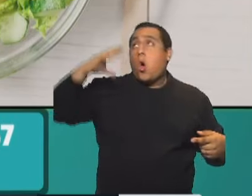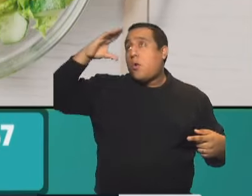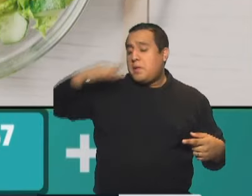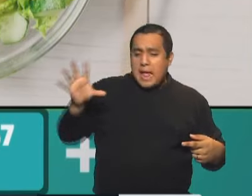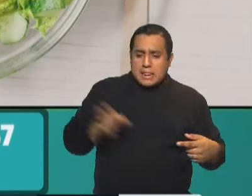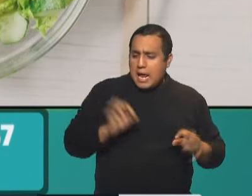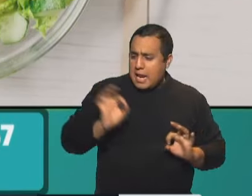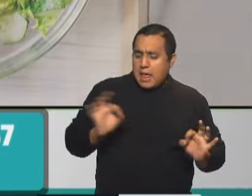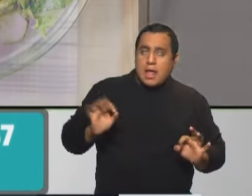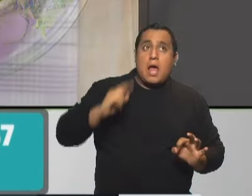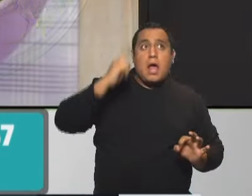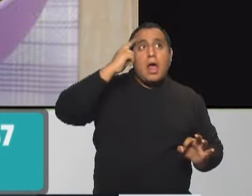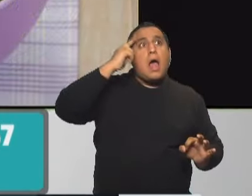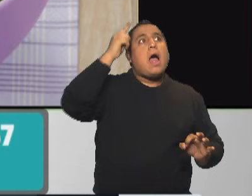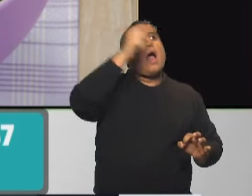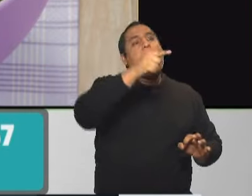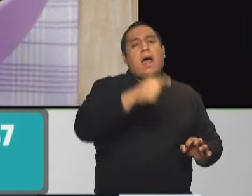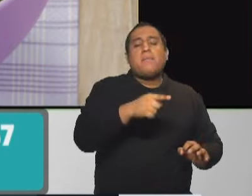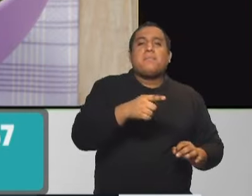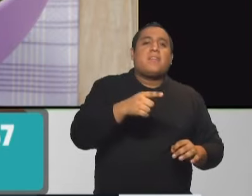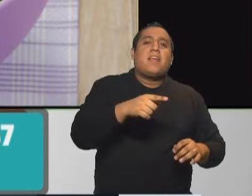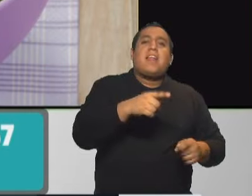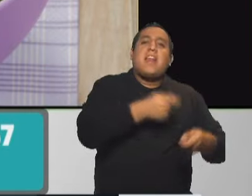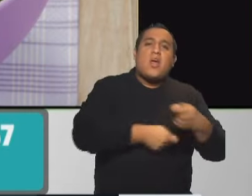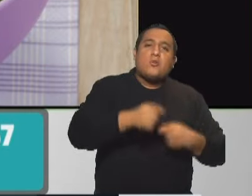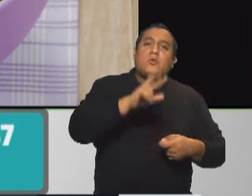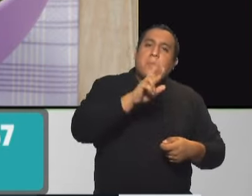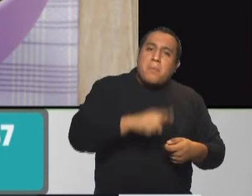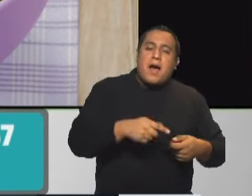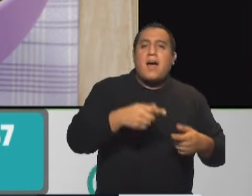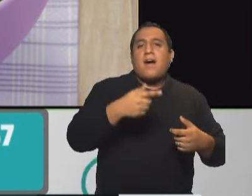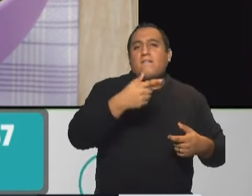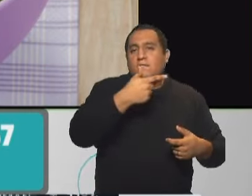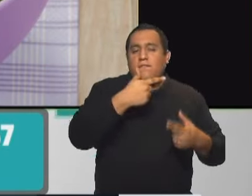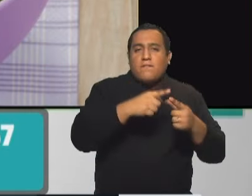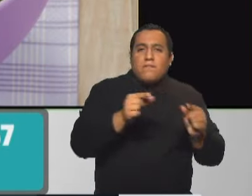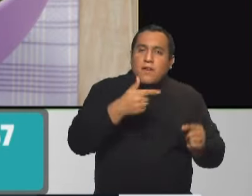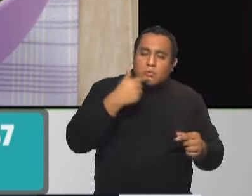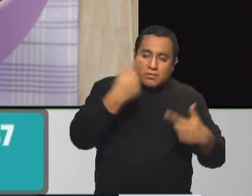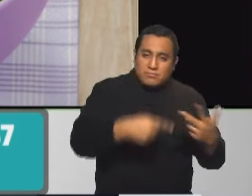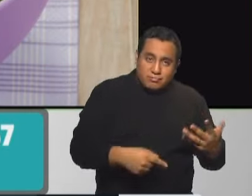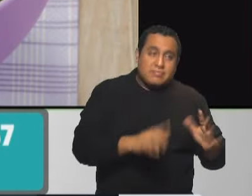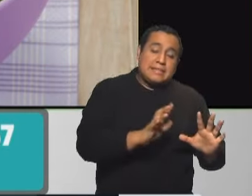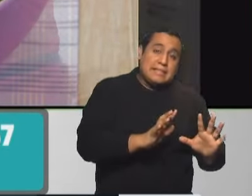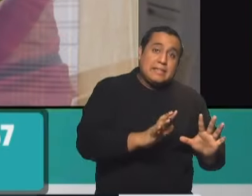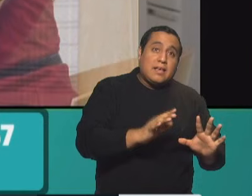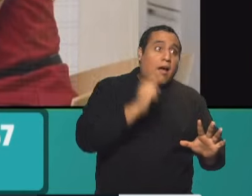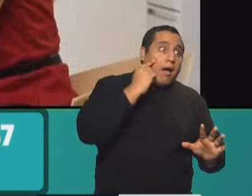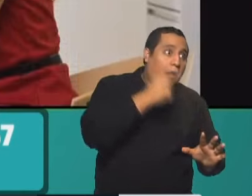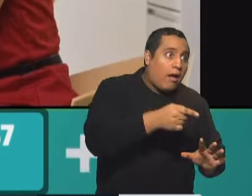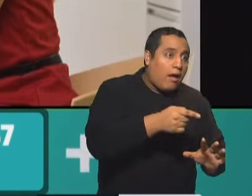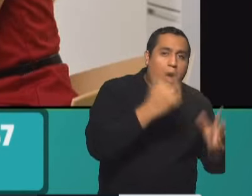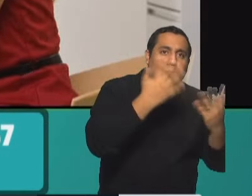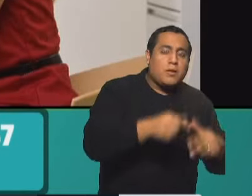lo primero que se piensa es la panadería. Nos olvidamos que alrededor de una escuela, que alrededor de una oficina, que alrededor de donde